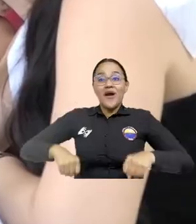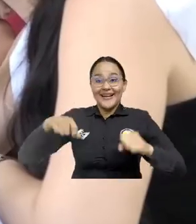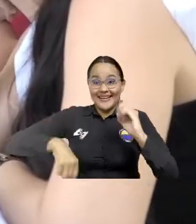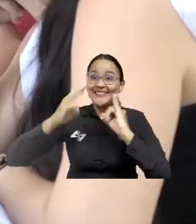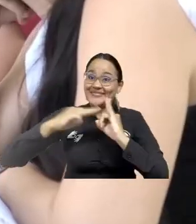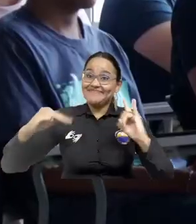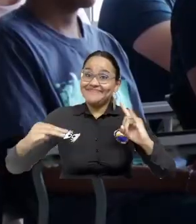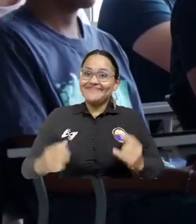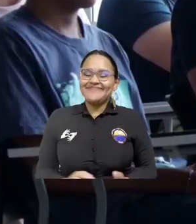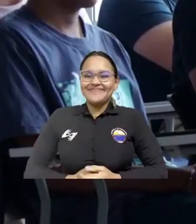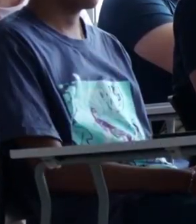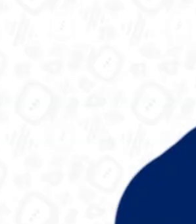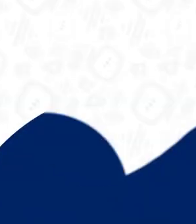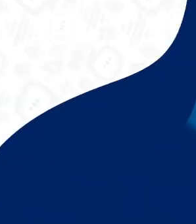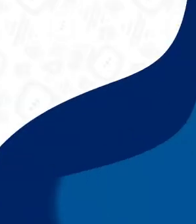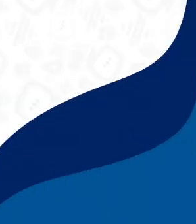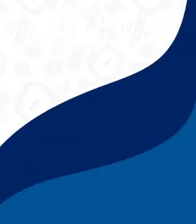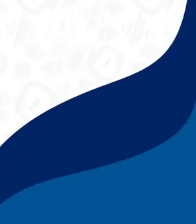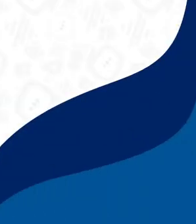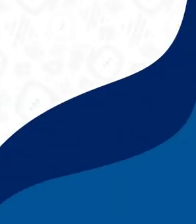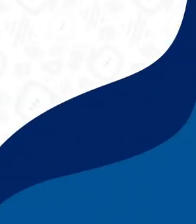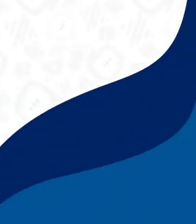Mater a través de dicha iniciativa.